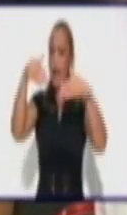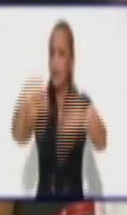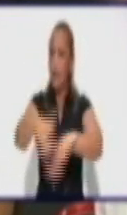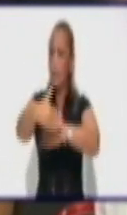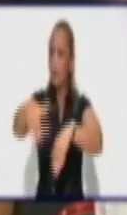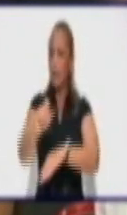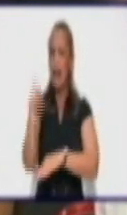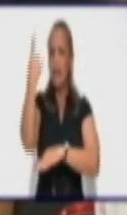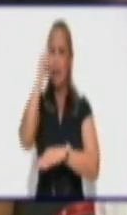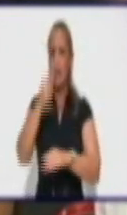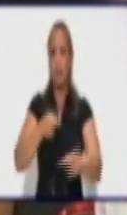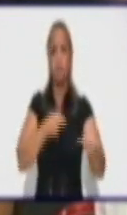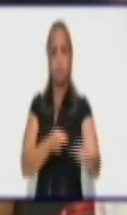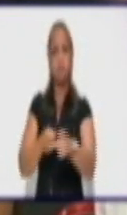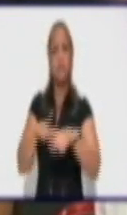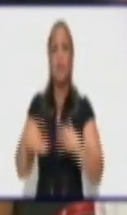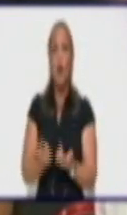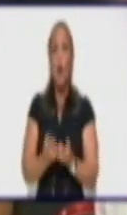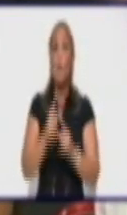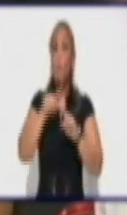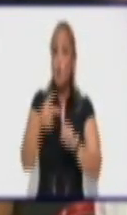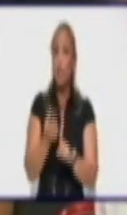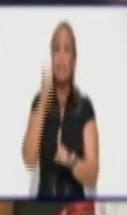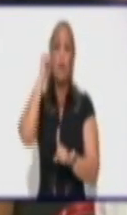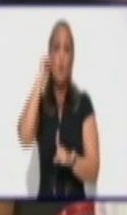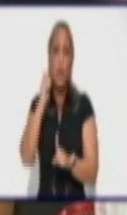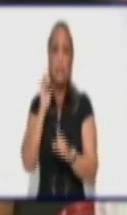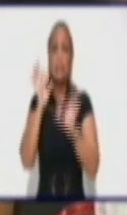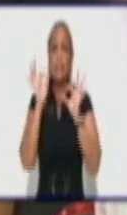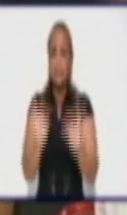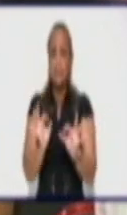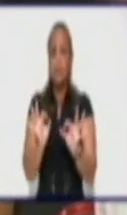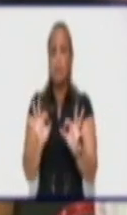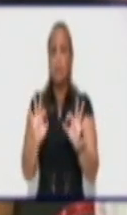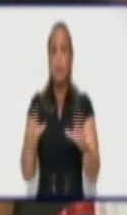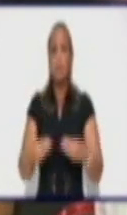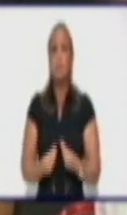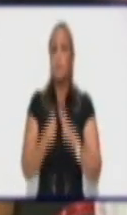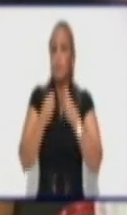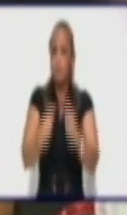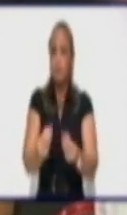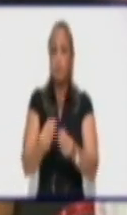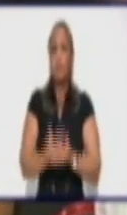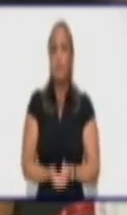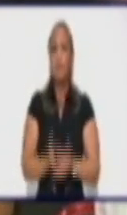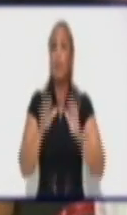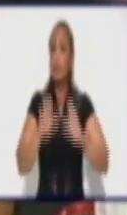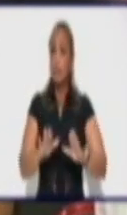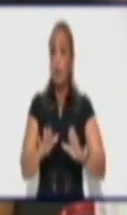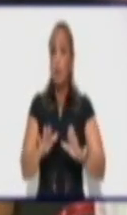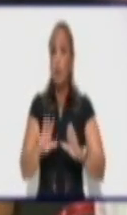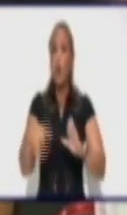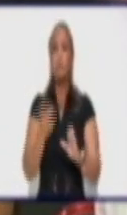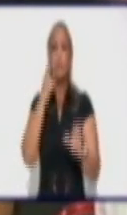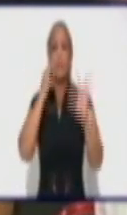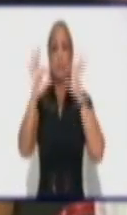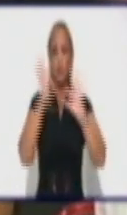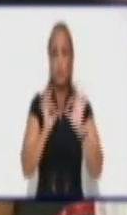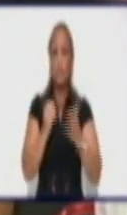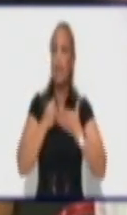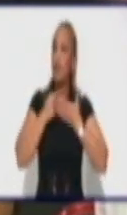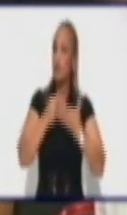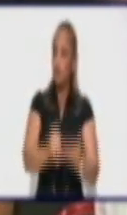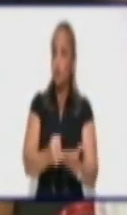la revolución la mujer ha sido la más dignificada. Estamos inmersas en la protección, en la ayuda, en la